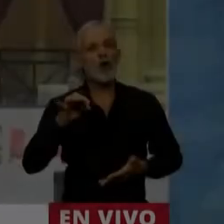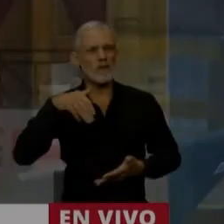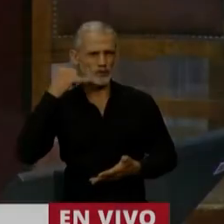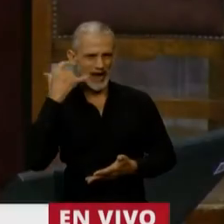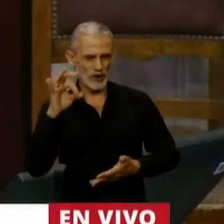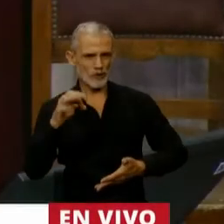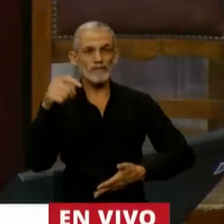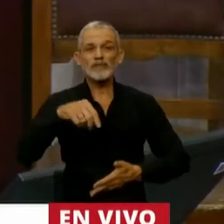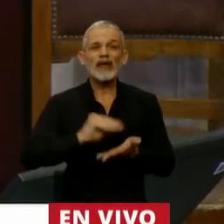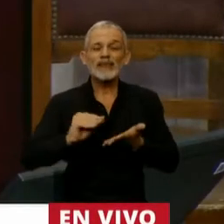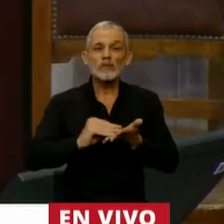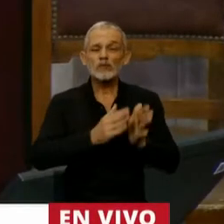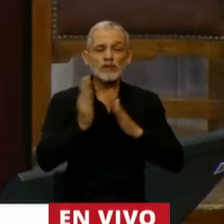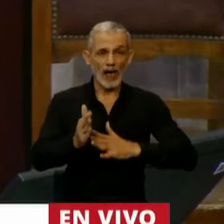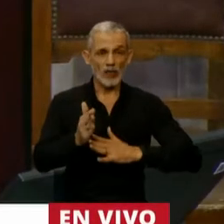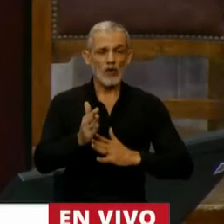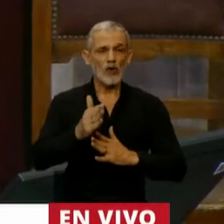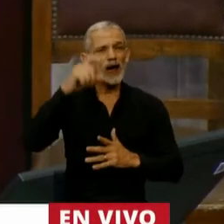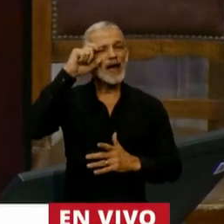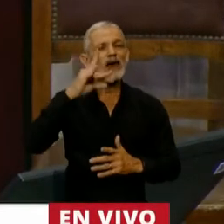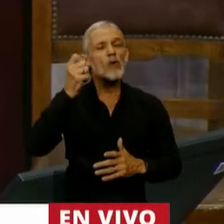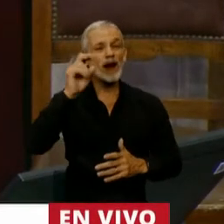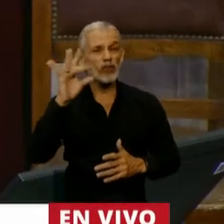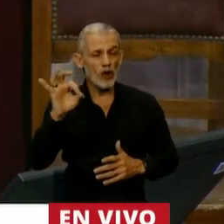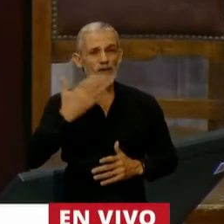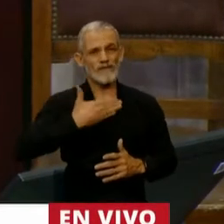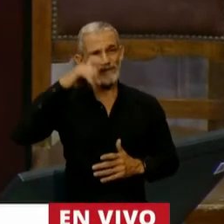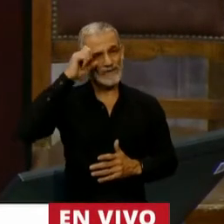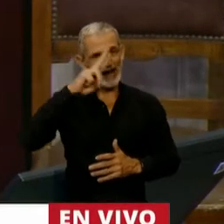...en el uso de la palabra el diputado Eduardo Fernández.